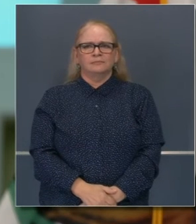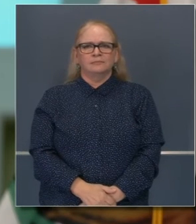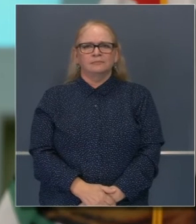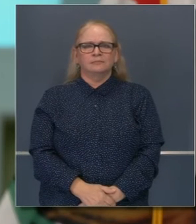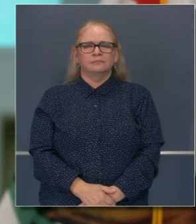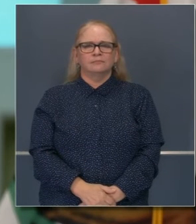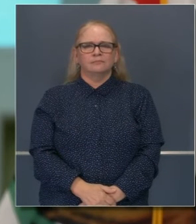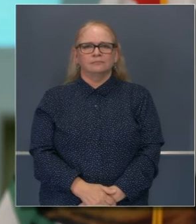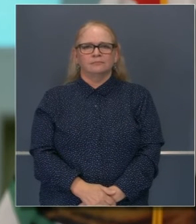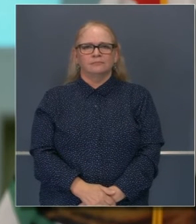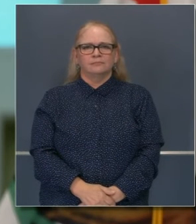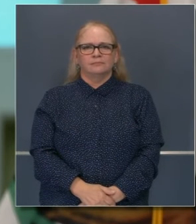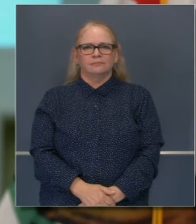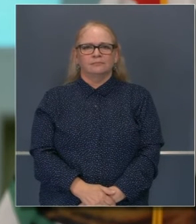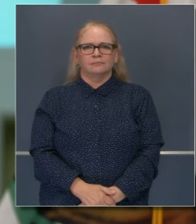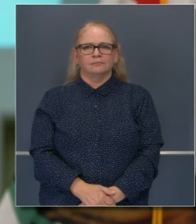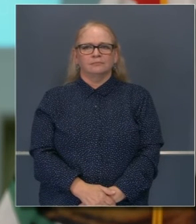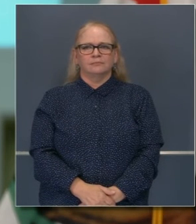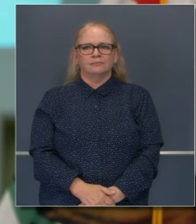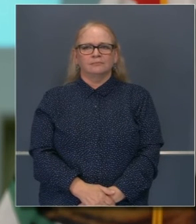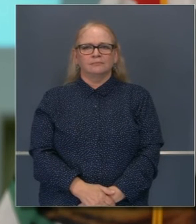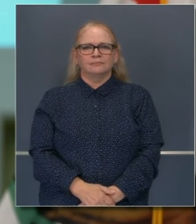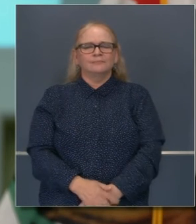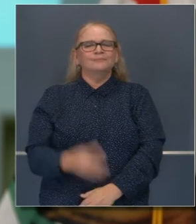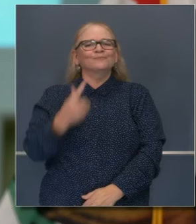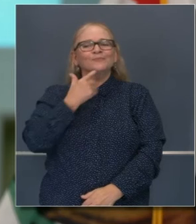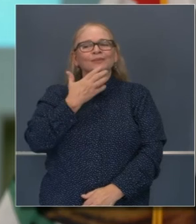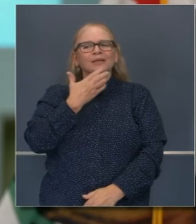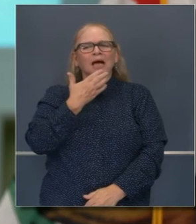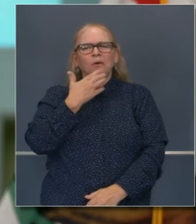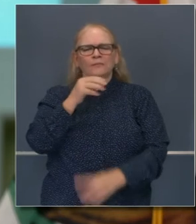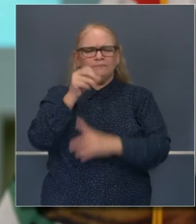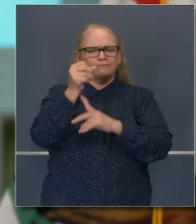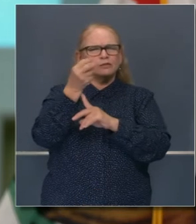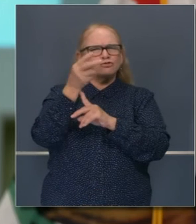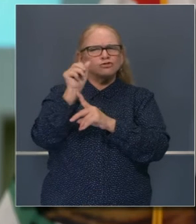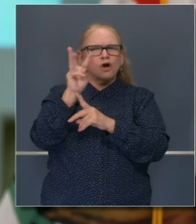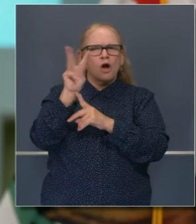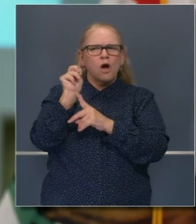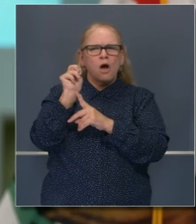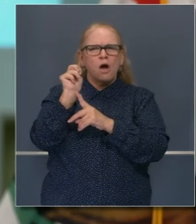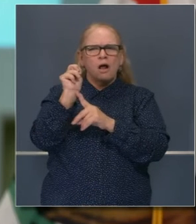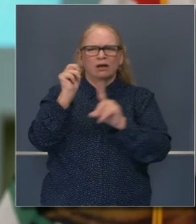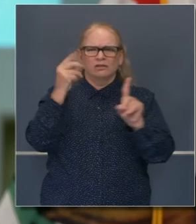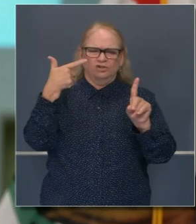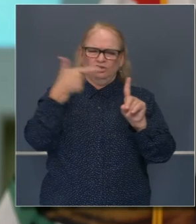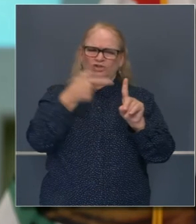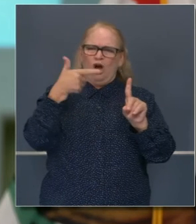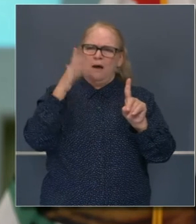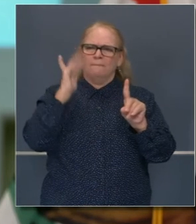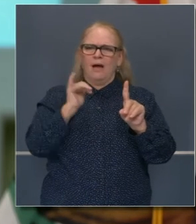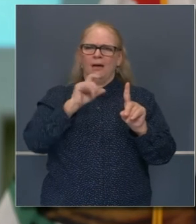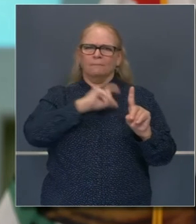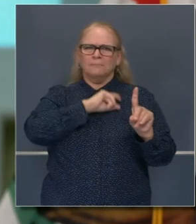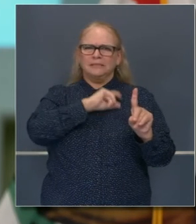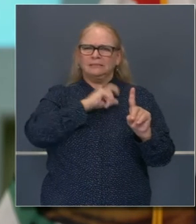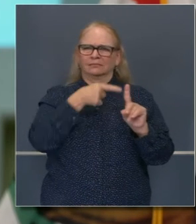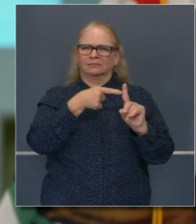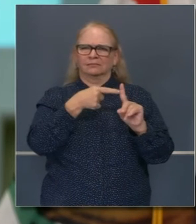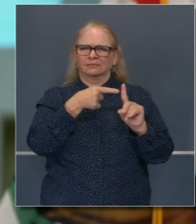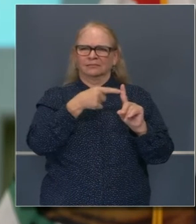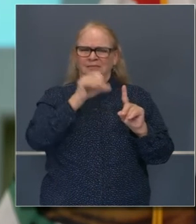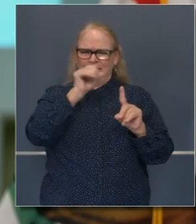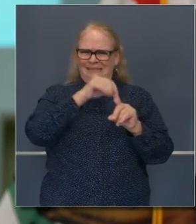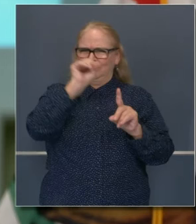Gracias. Sean Monterroso recibió un disparo por la policía de Vallejo,